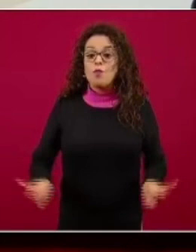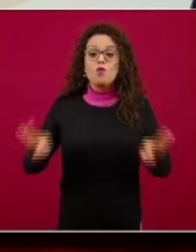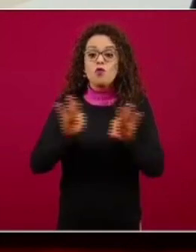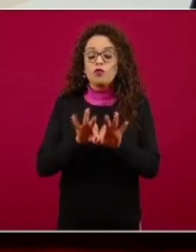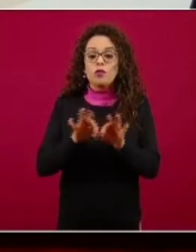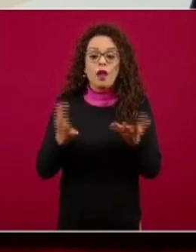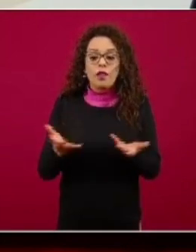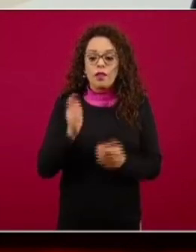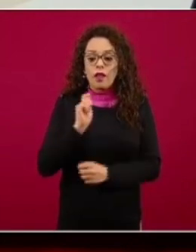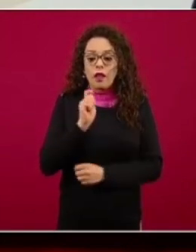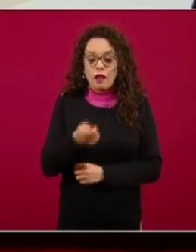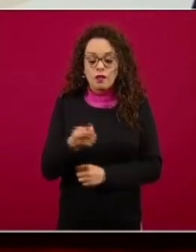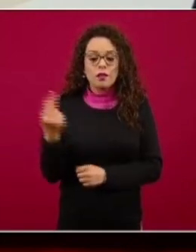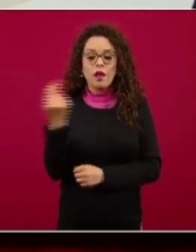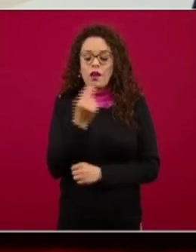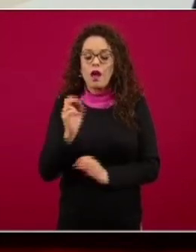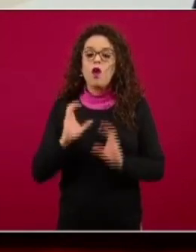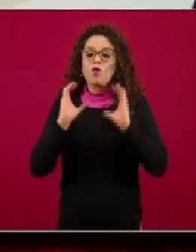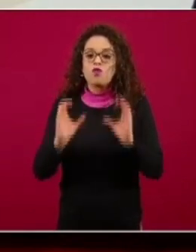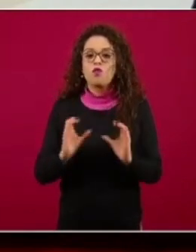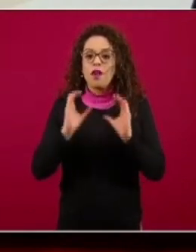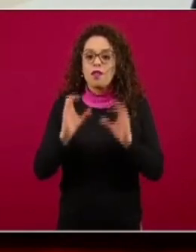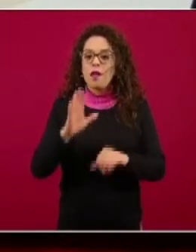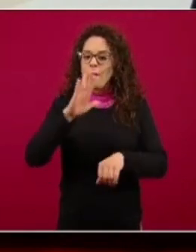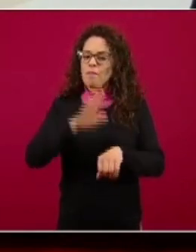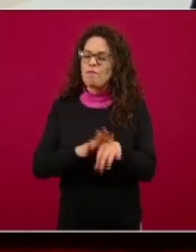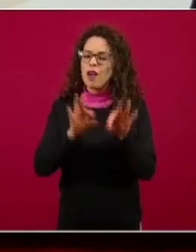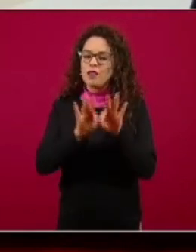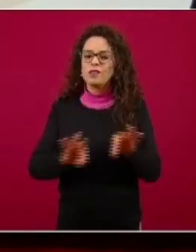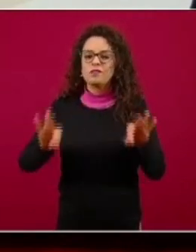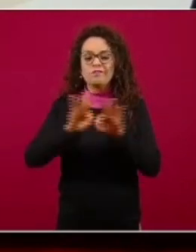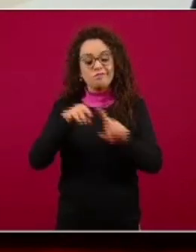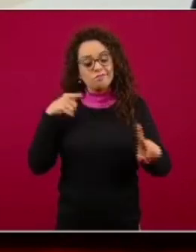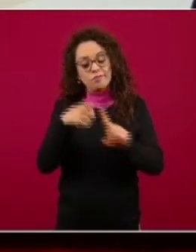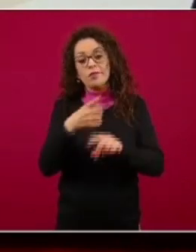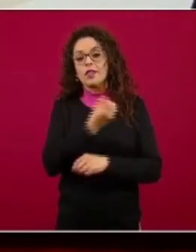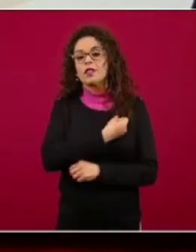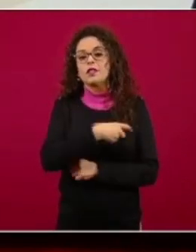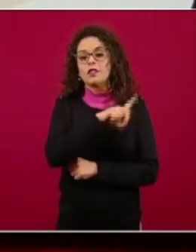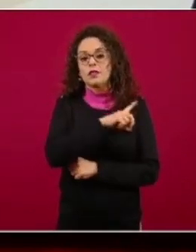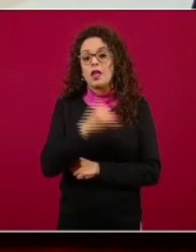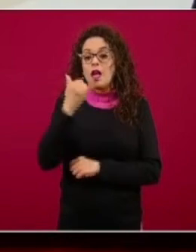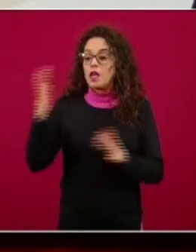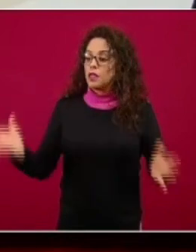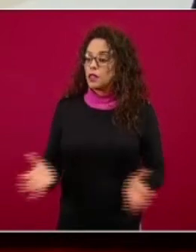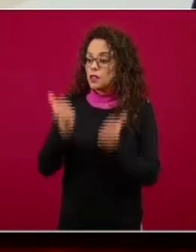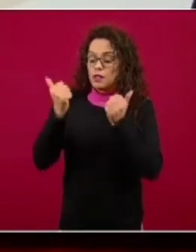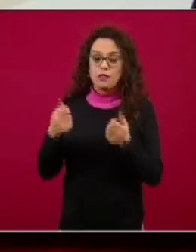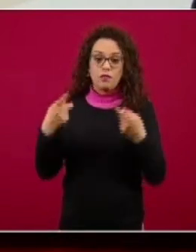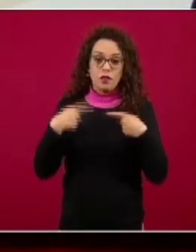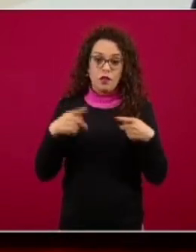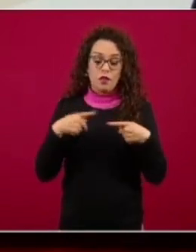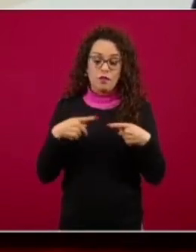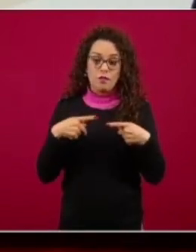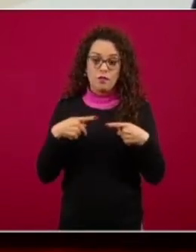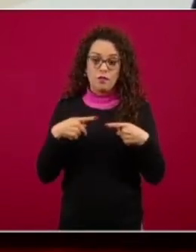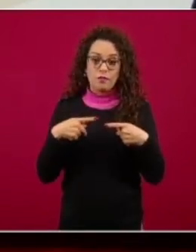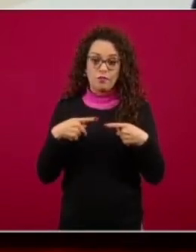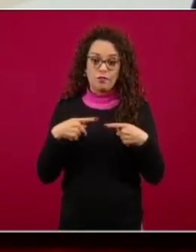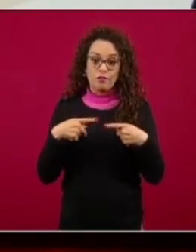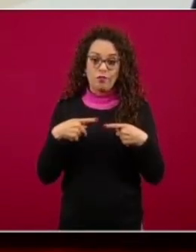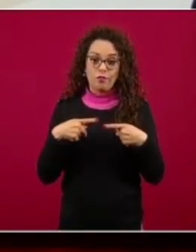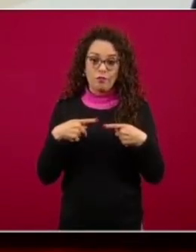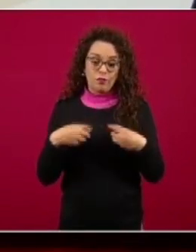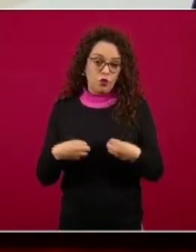un intento de preservar la salud y la vida de las personas que han enfermado. El número de enfermos que han